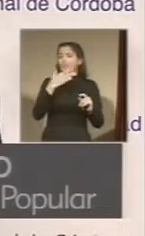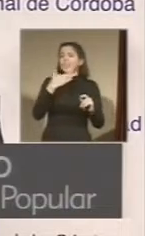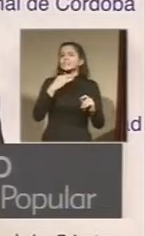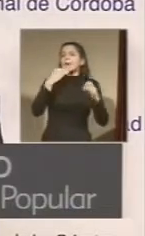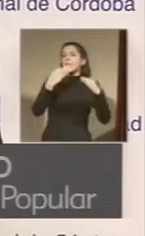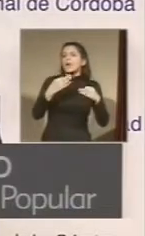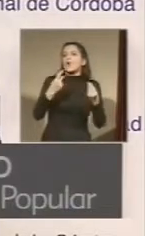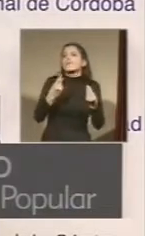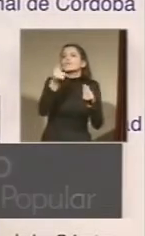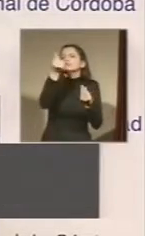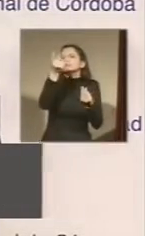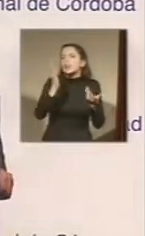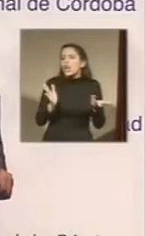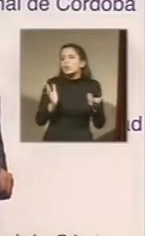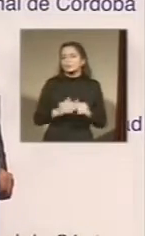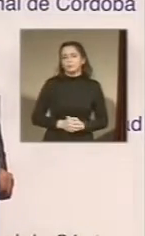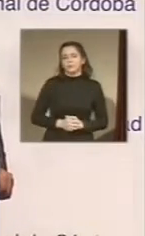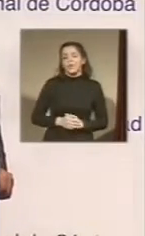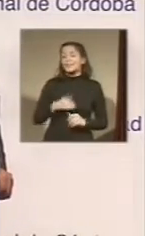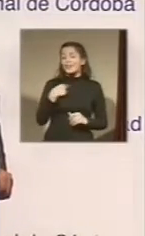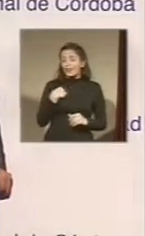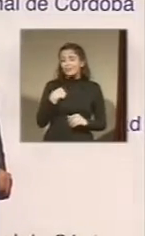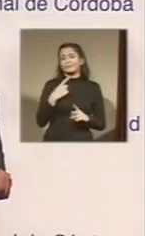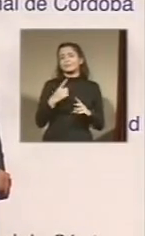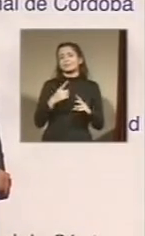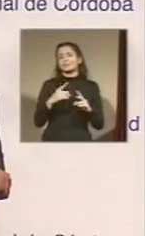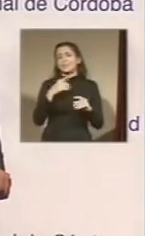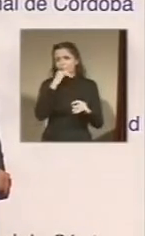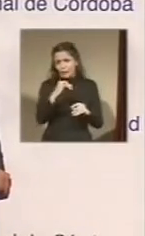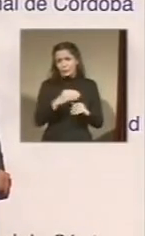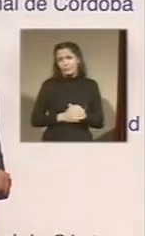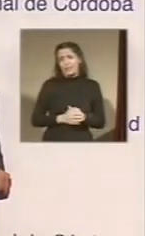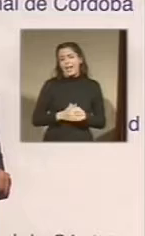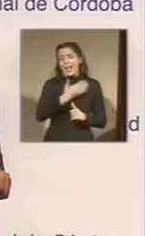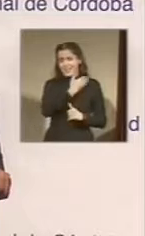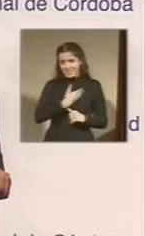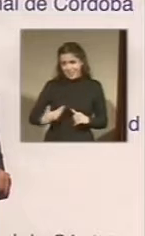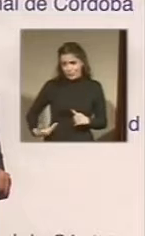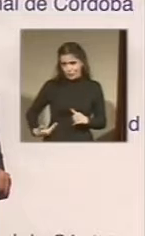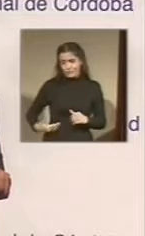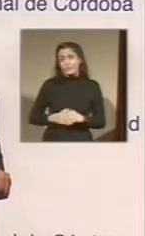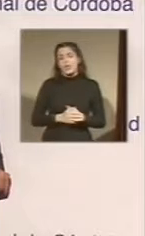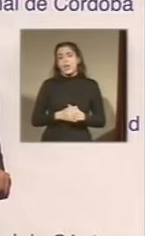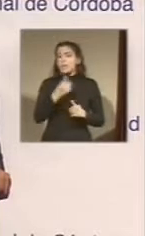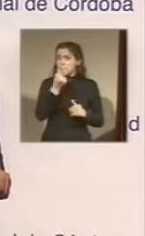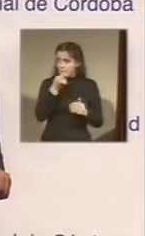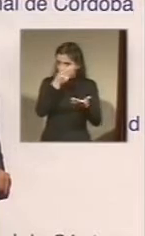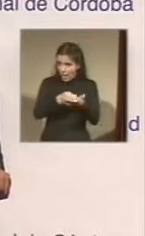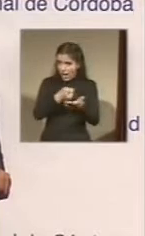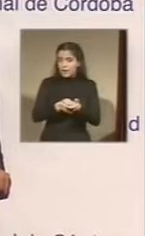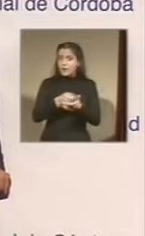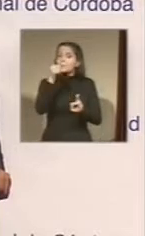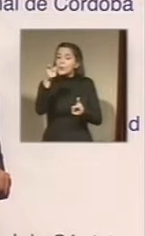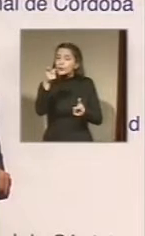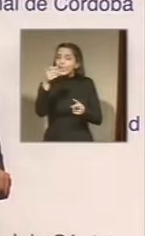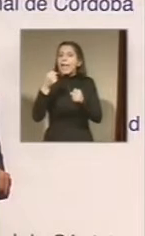cuánto te va a costar. En definitiva te digo, le va a costar al Estado y te va a costar el esfuerzo de que vos vas a tener que